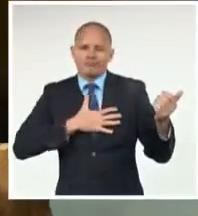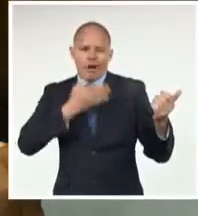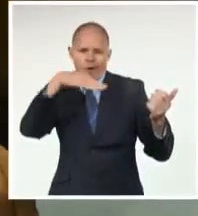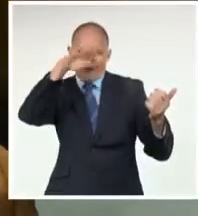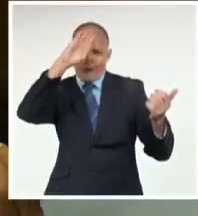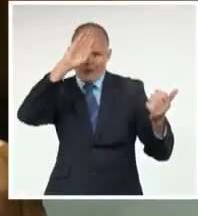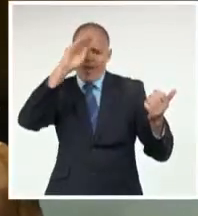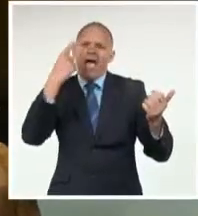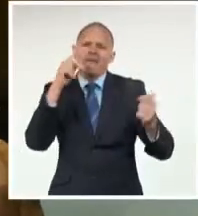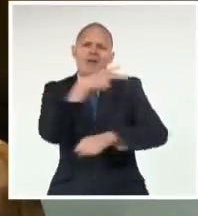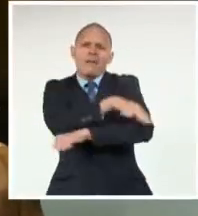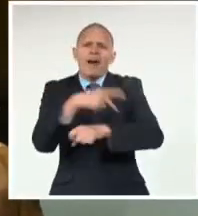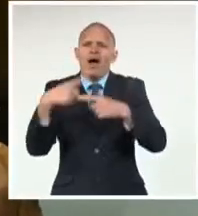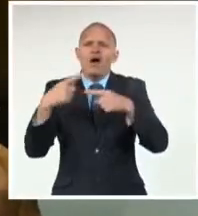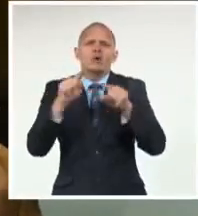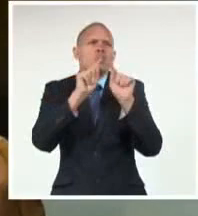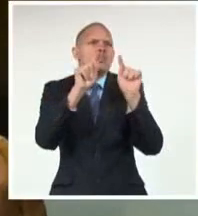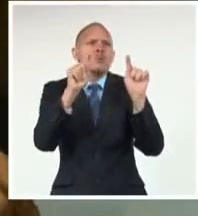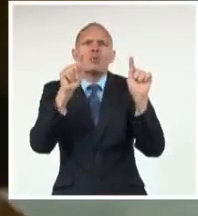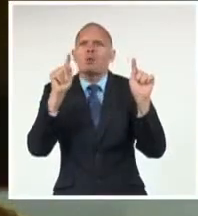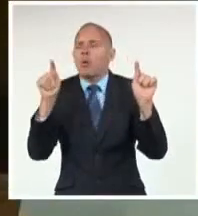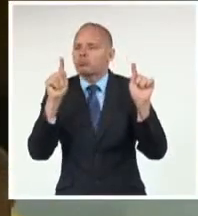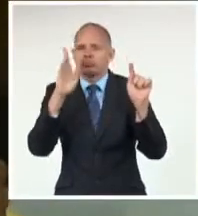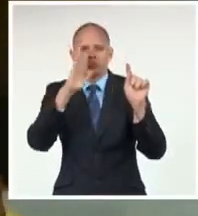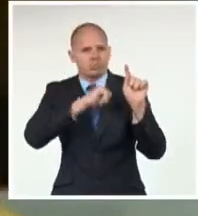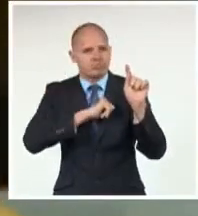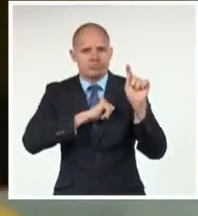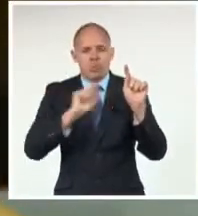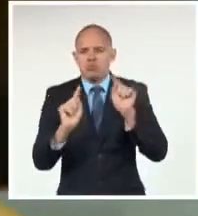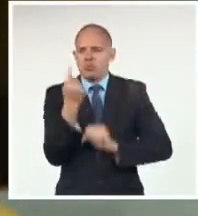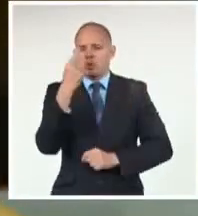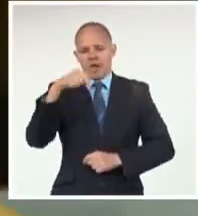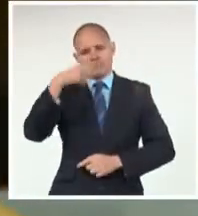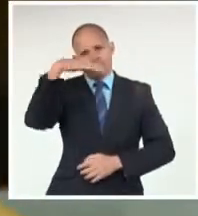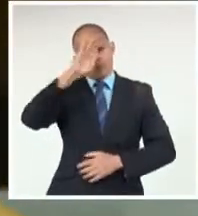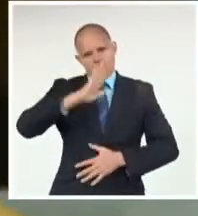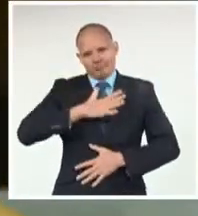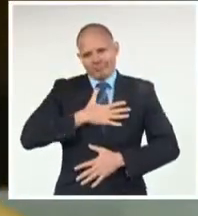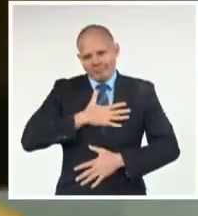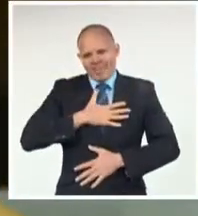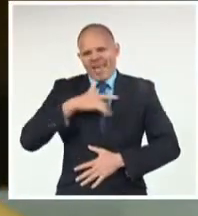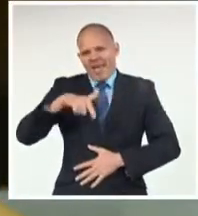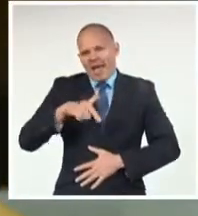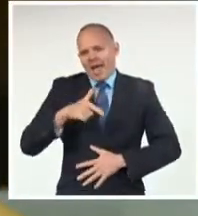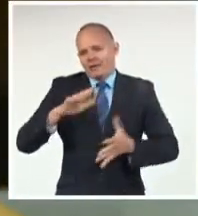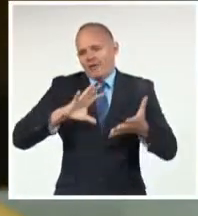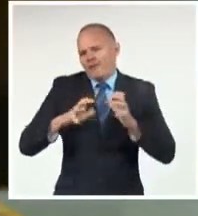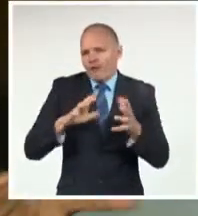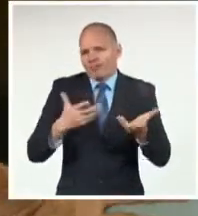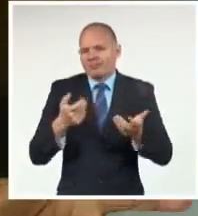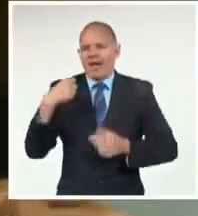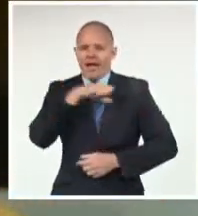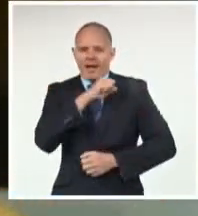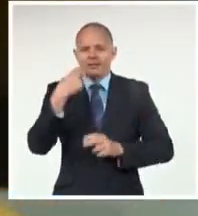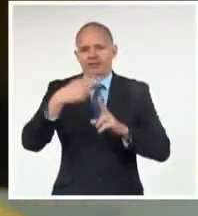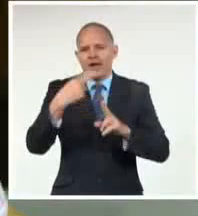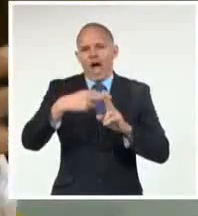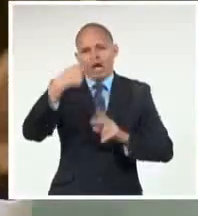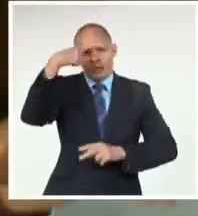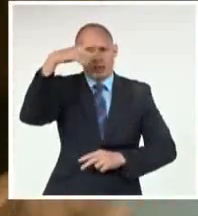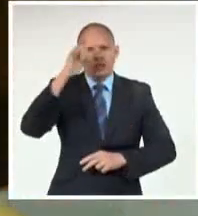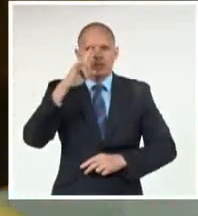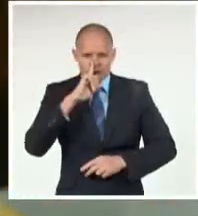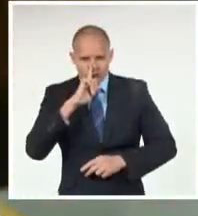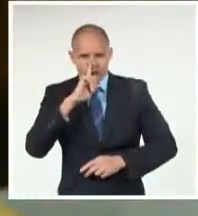en ninguna parte del mundo y eso es parte de la droga, del son y de todos los ritmos, esos